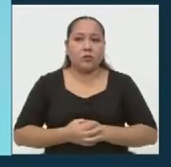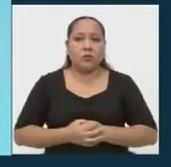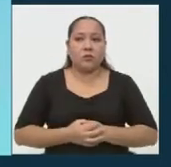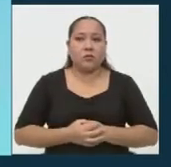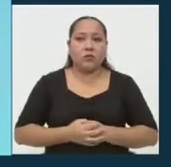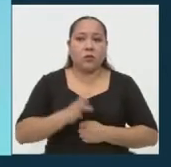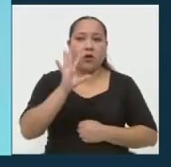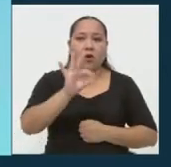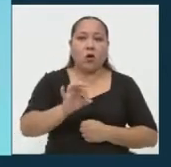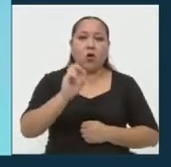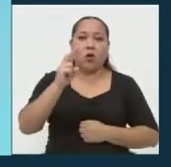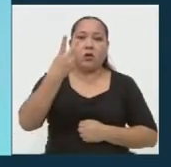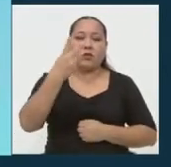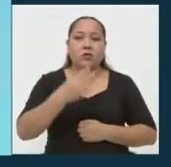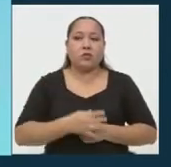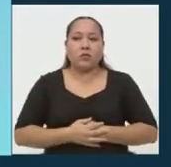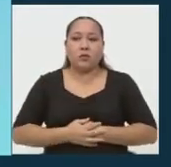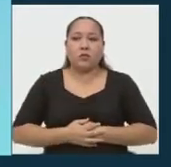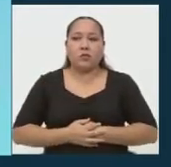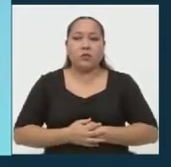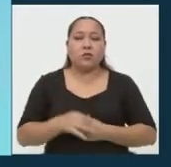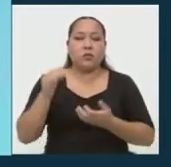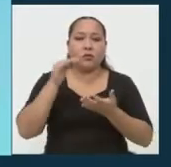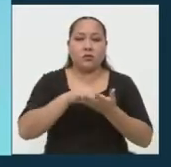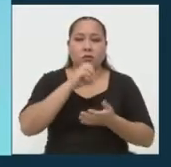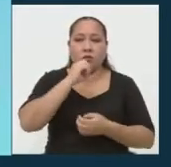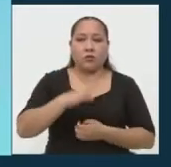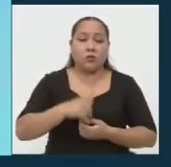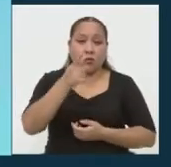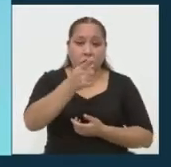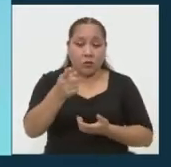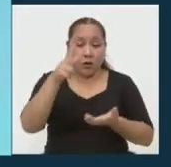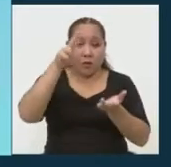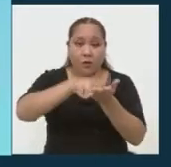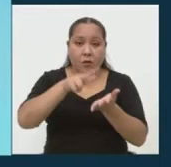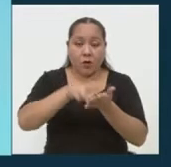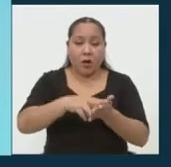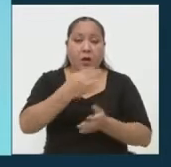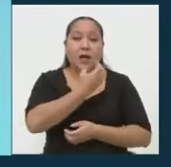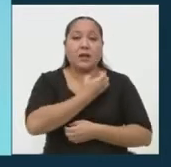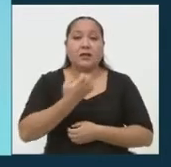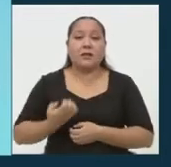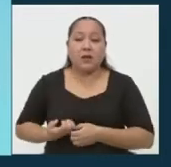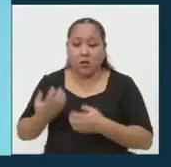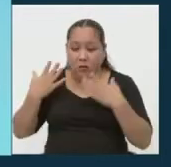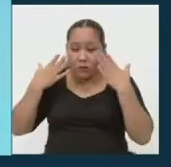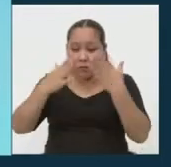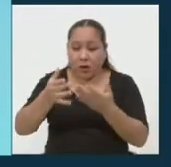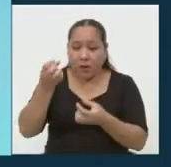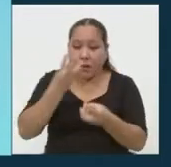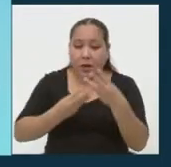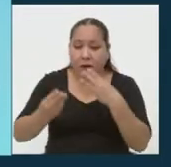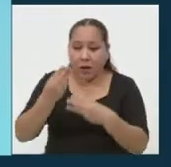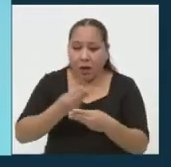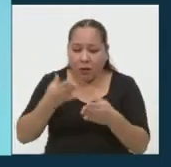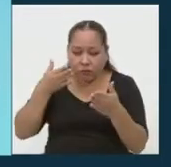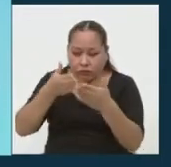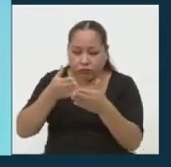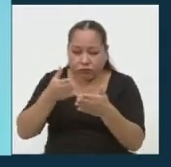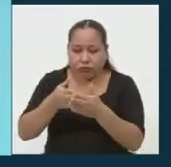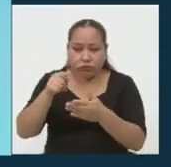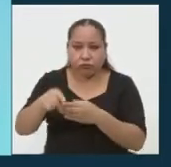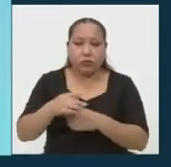La segunda. La segunda, se la repito. ¿Aprobaría que el gobierno intervenga el mercado para garantizar el